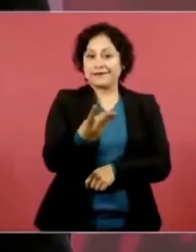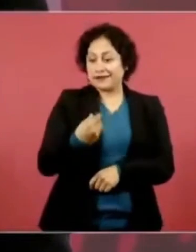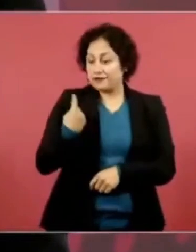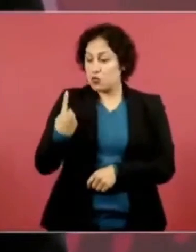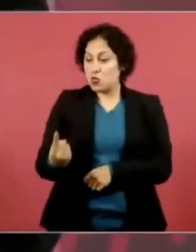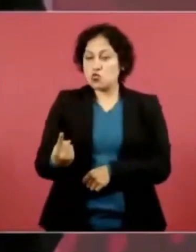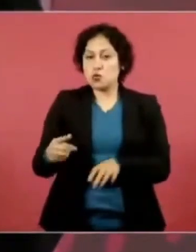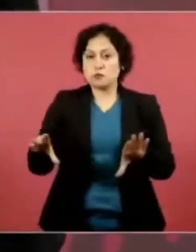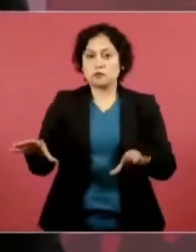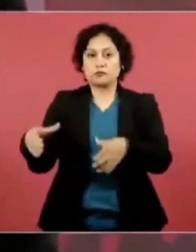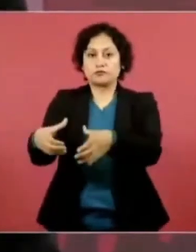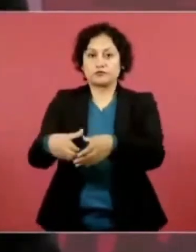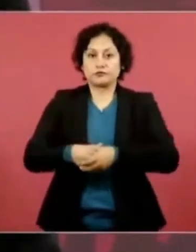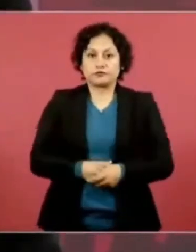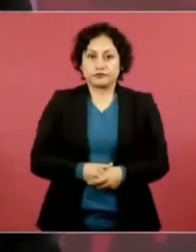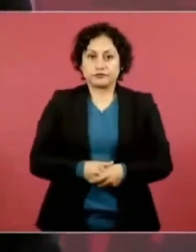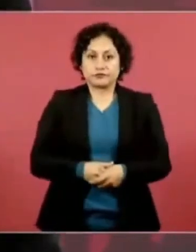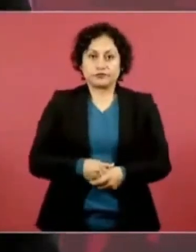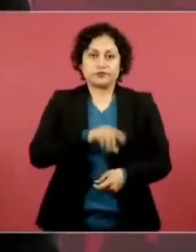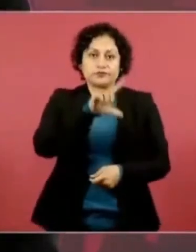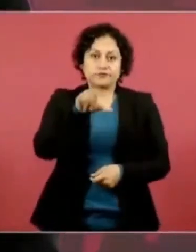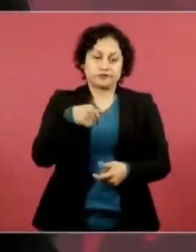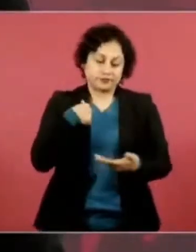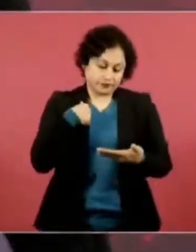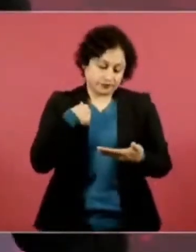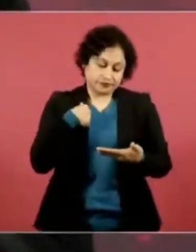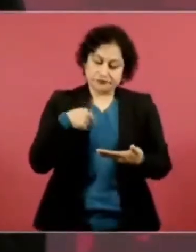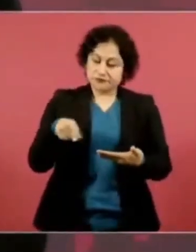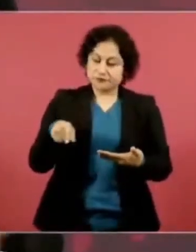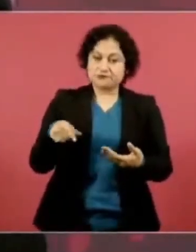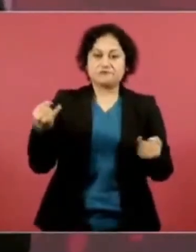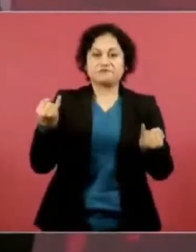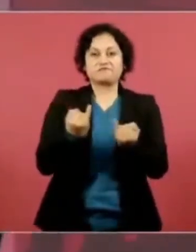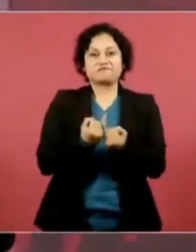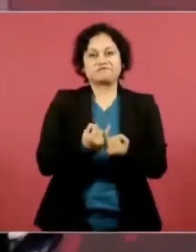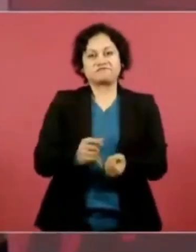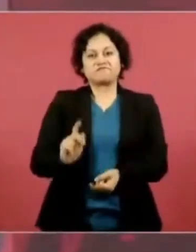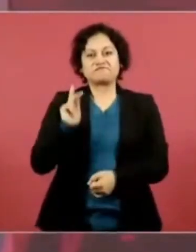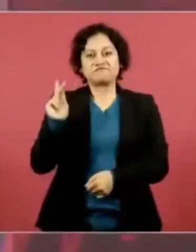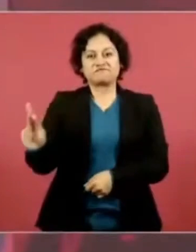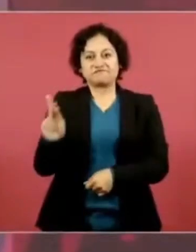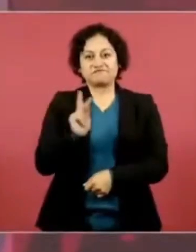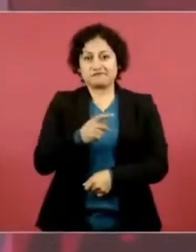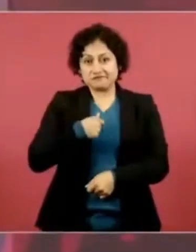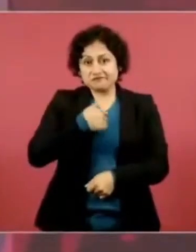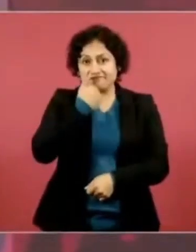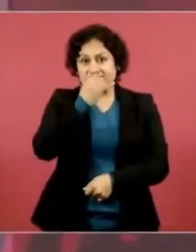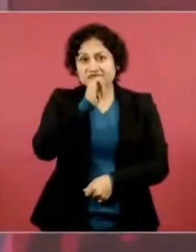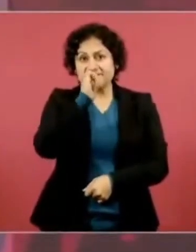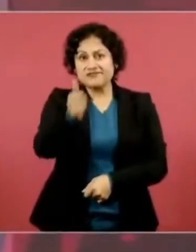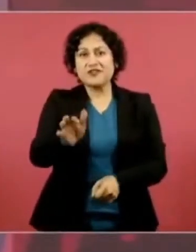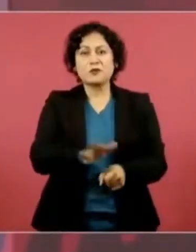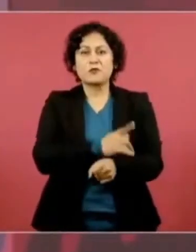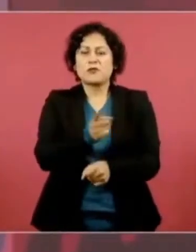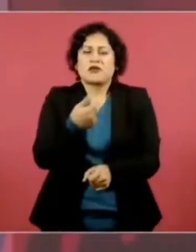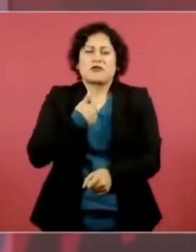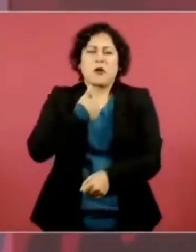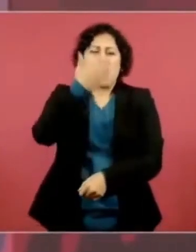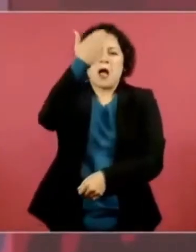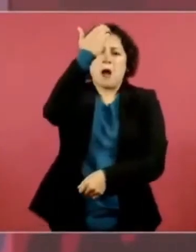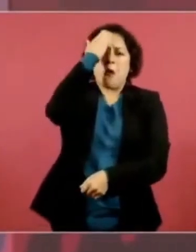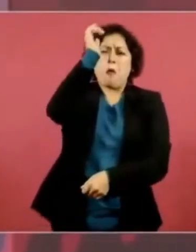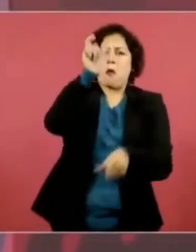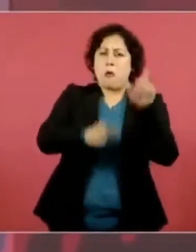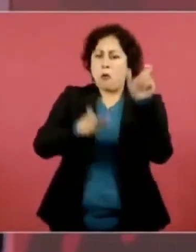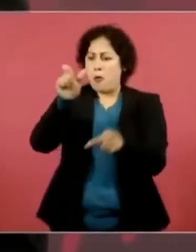No me equivoqué, porque son predecibles, porque así era antes. Entonces,